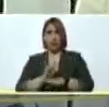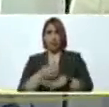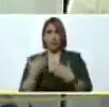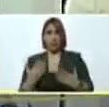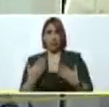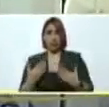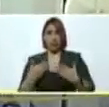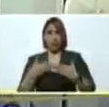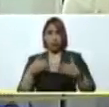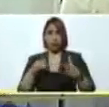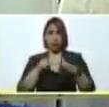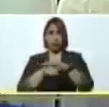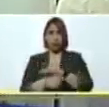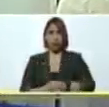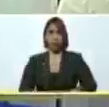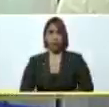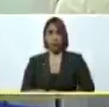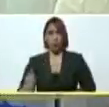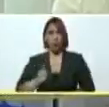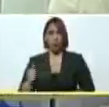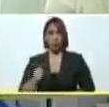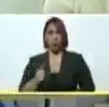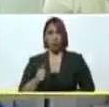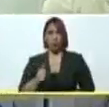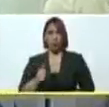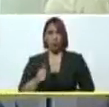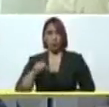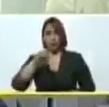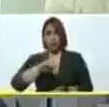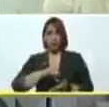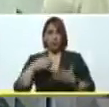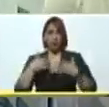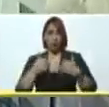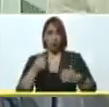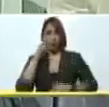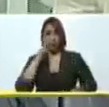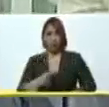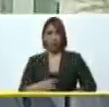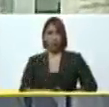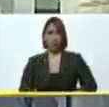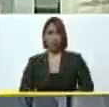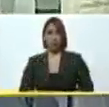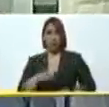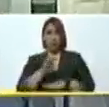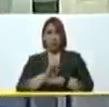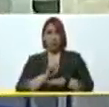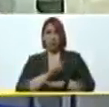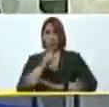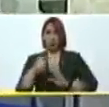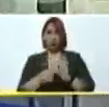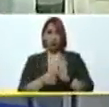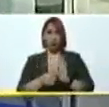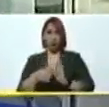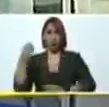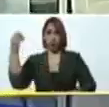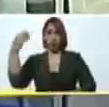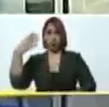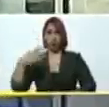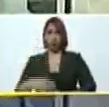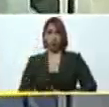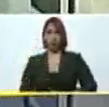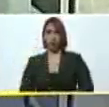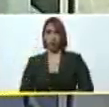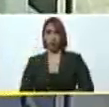la puerta de entrada a cualquier establecimiento de salud aquí estamos viendo una emergencia completamente iluminada con